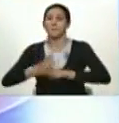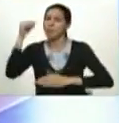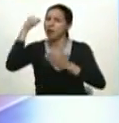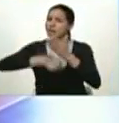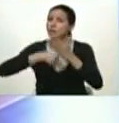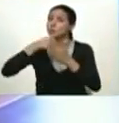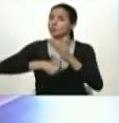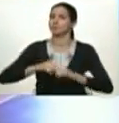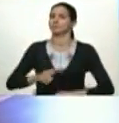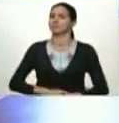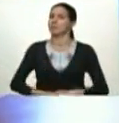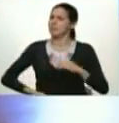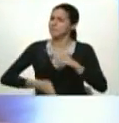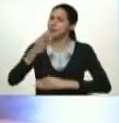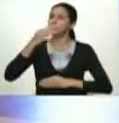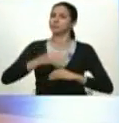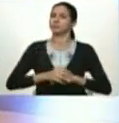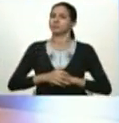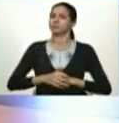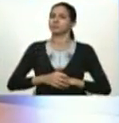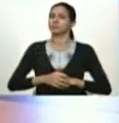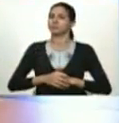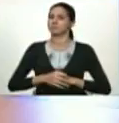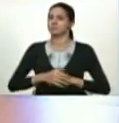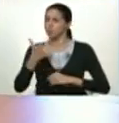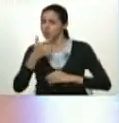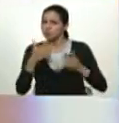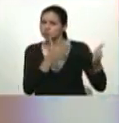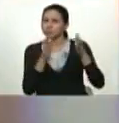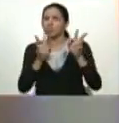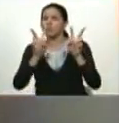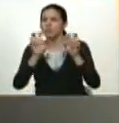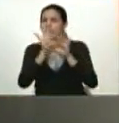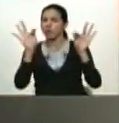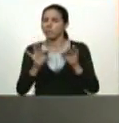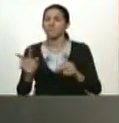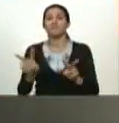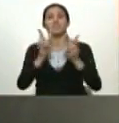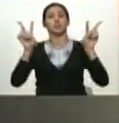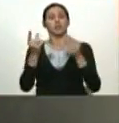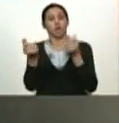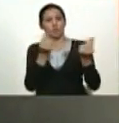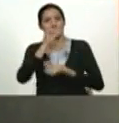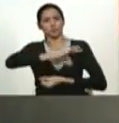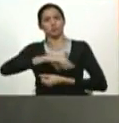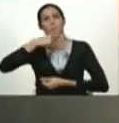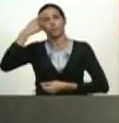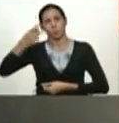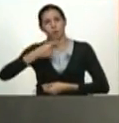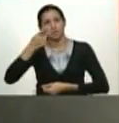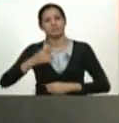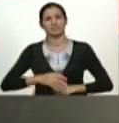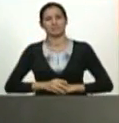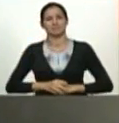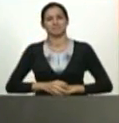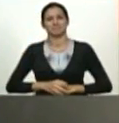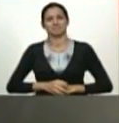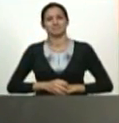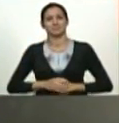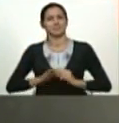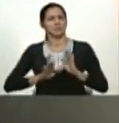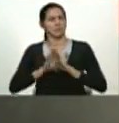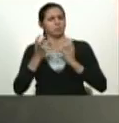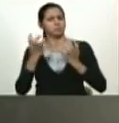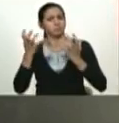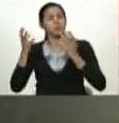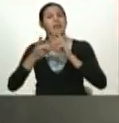y vamos a construir las nuevas rutas de la victoria económica social política de la prosperidad y la